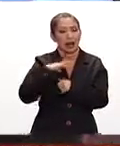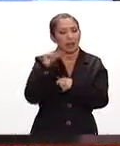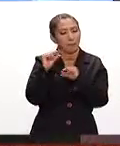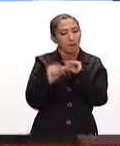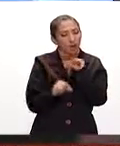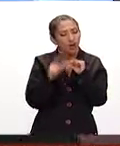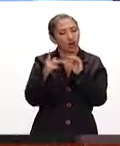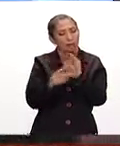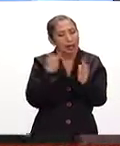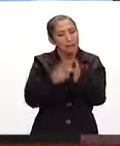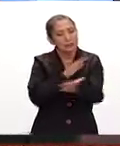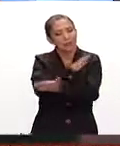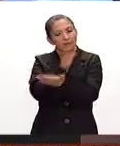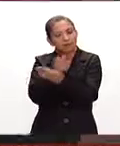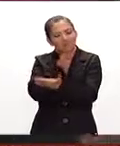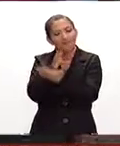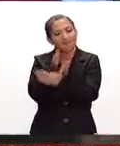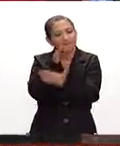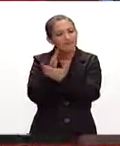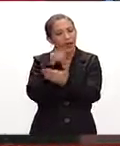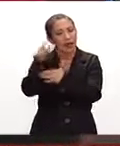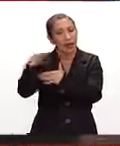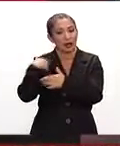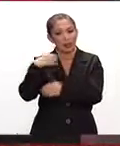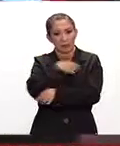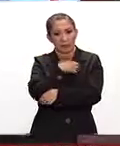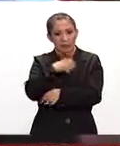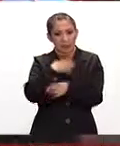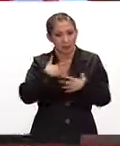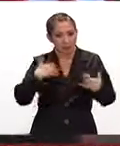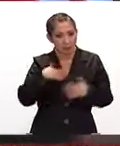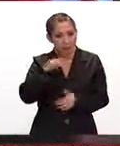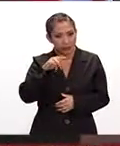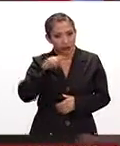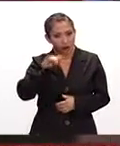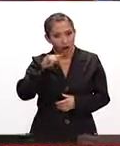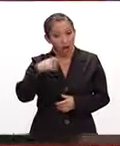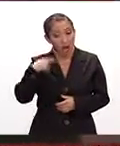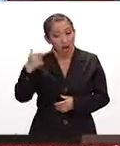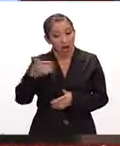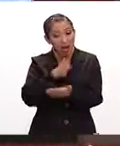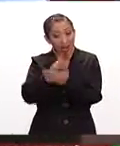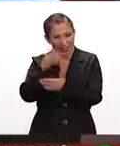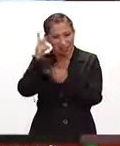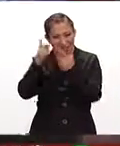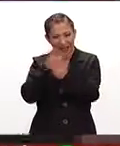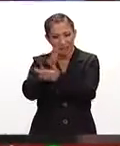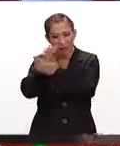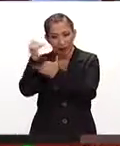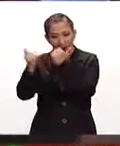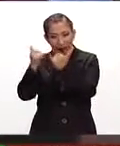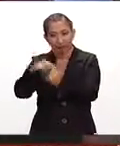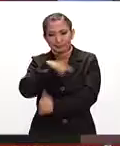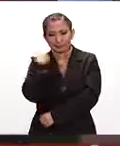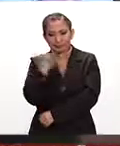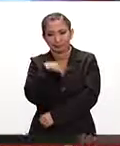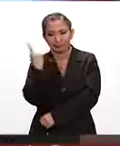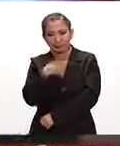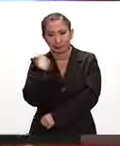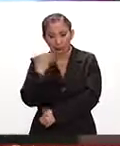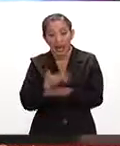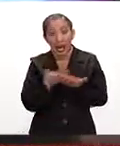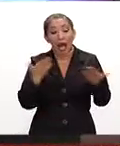en cinco visitas previas a lo que es la capital de Barcelona. Pero en cada una de esas visitas se ha llevado la derrota.